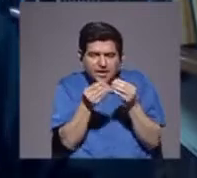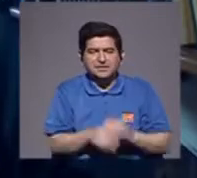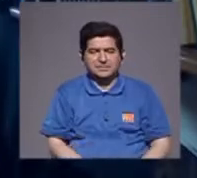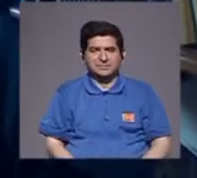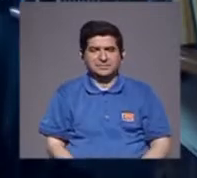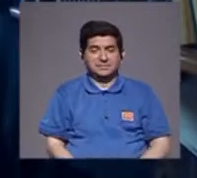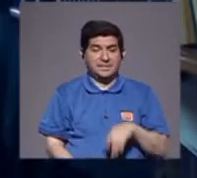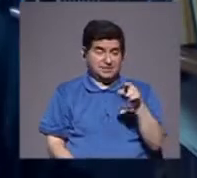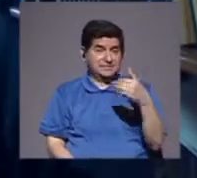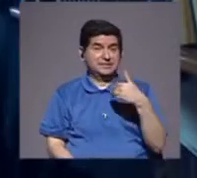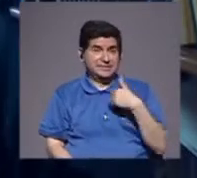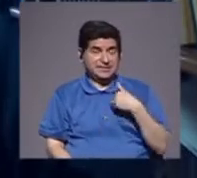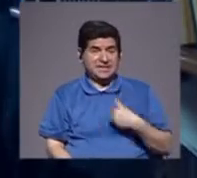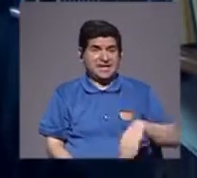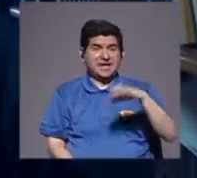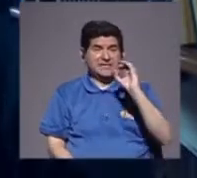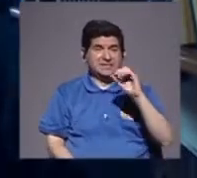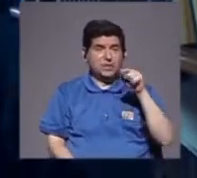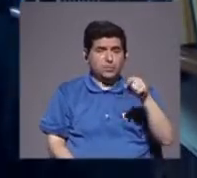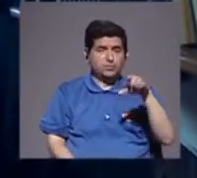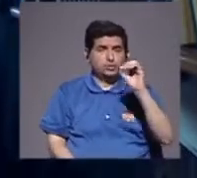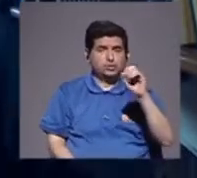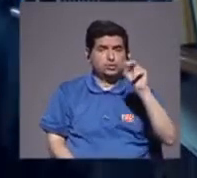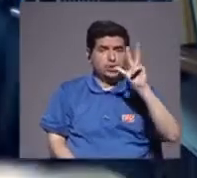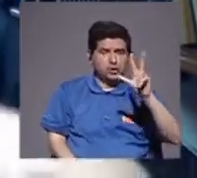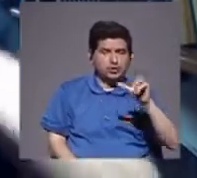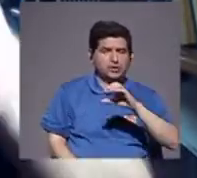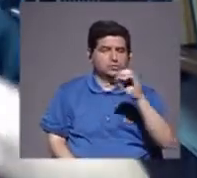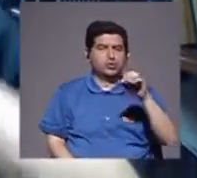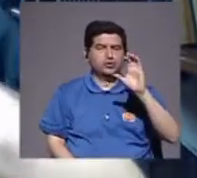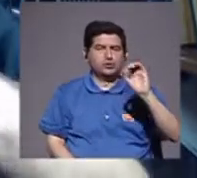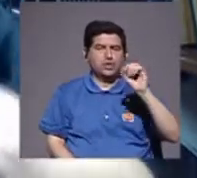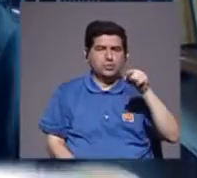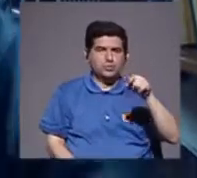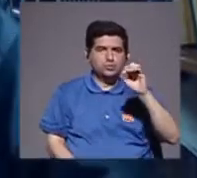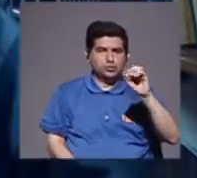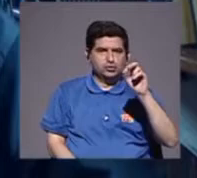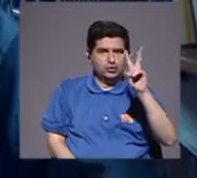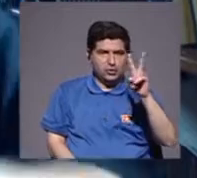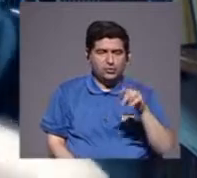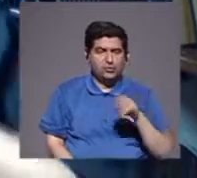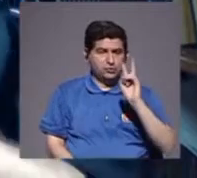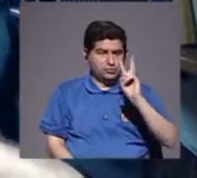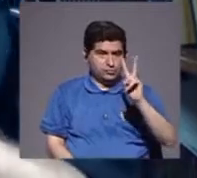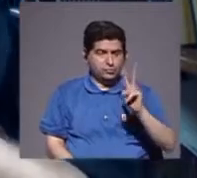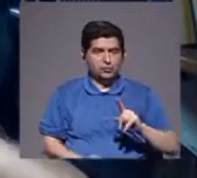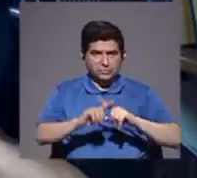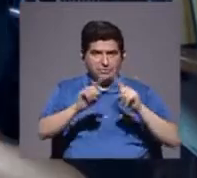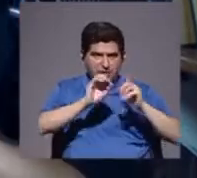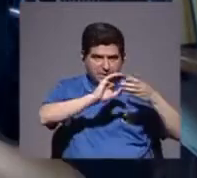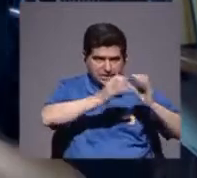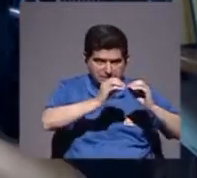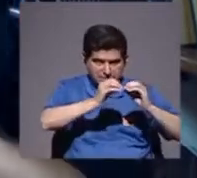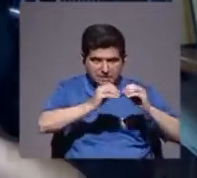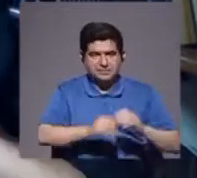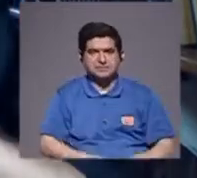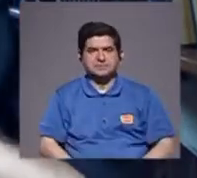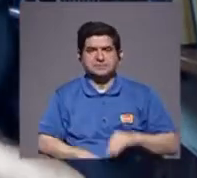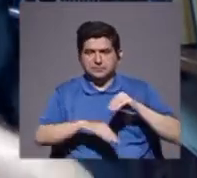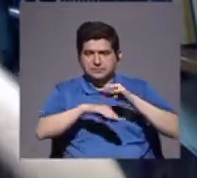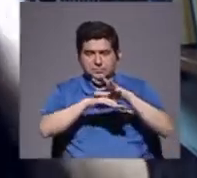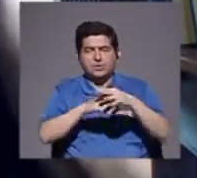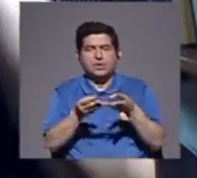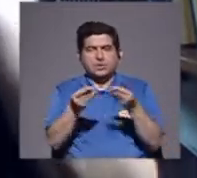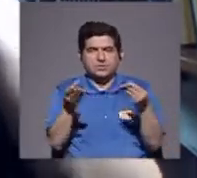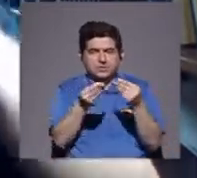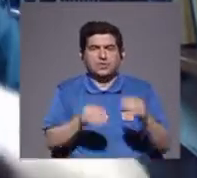producto, si tiene, 0.03, o 0.02, estos dos, factores, de, de incidencia, en